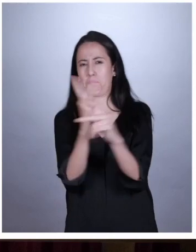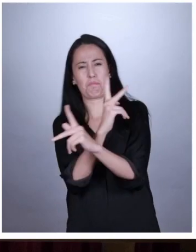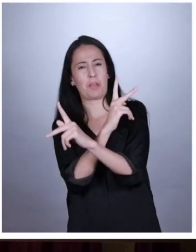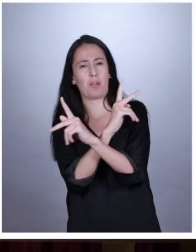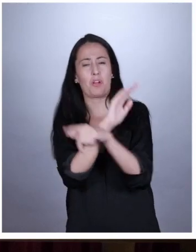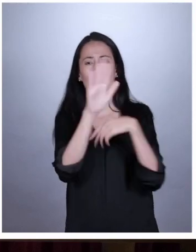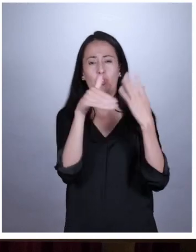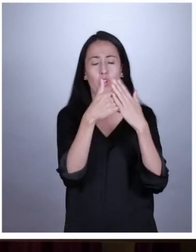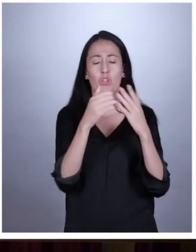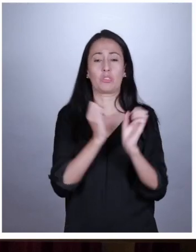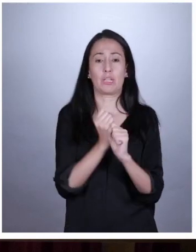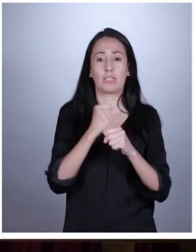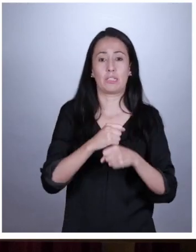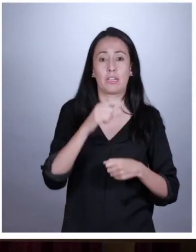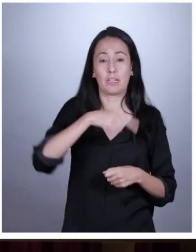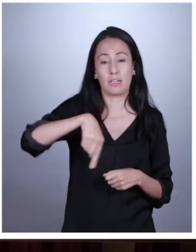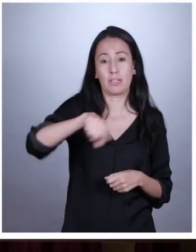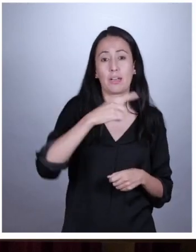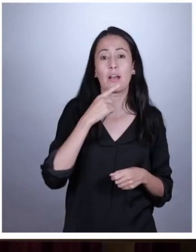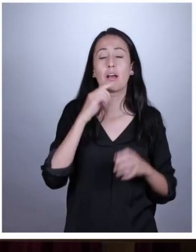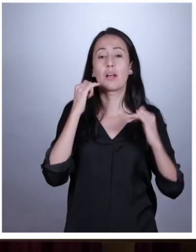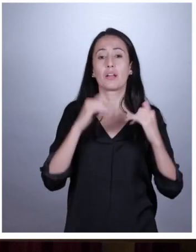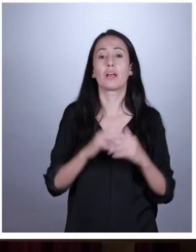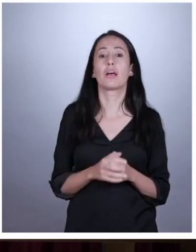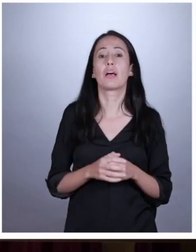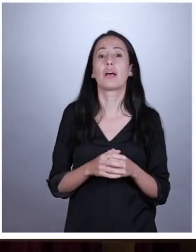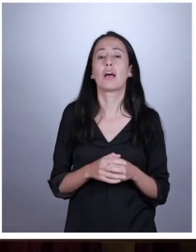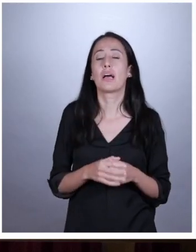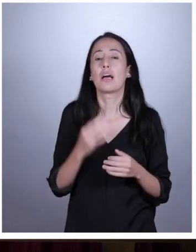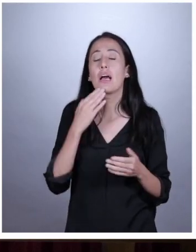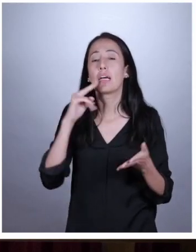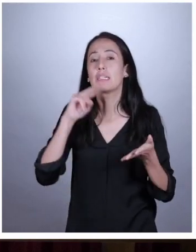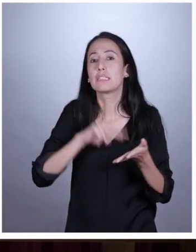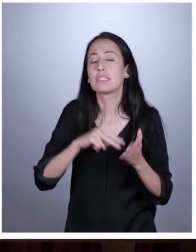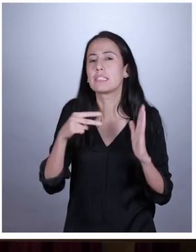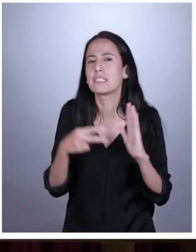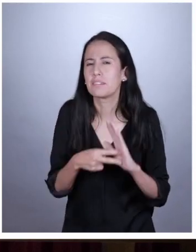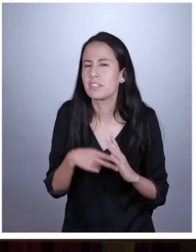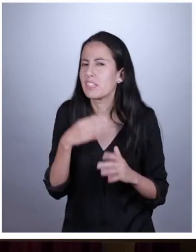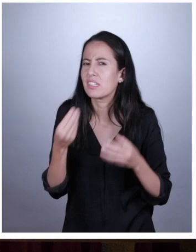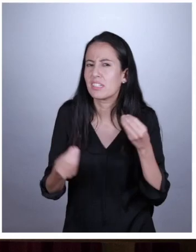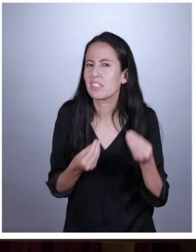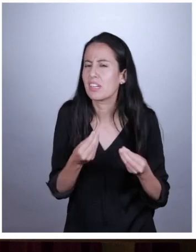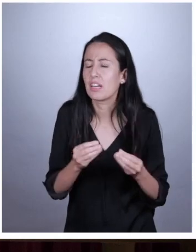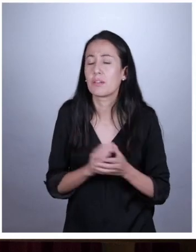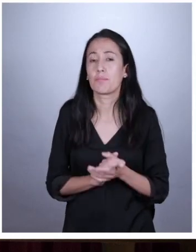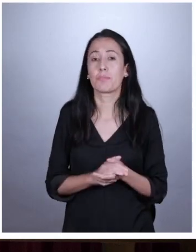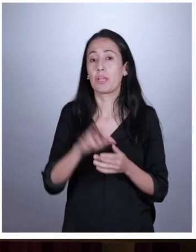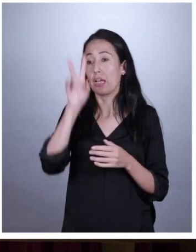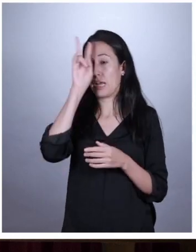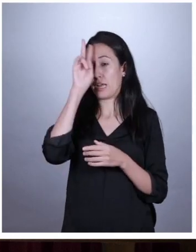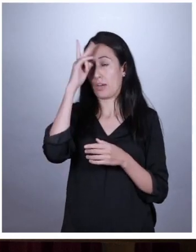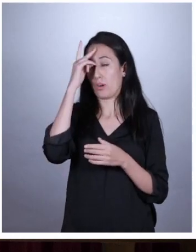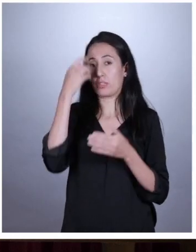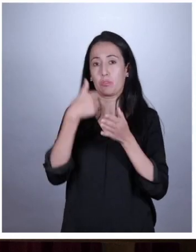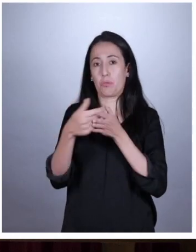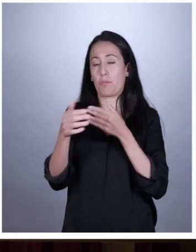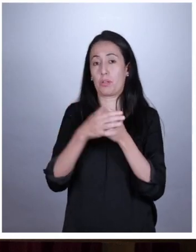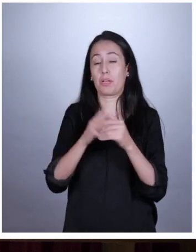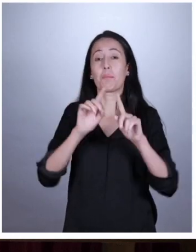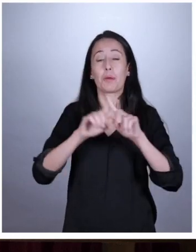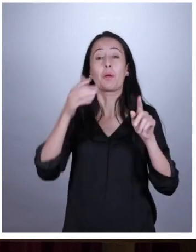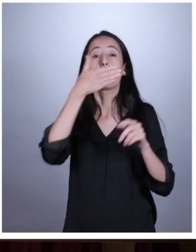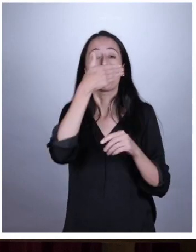a excepción de todos los demás que se han creado. En español, lo que quiere decir es que, pese a sus errores,